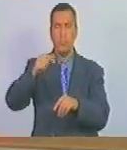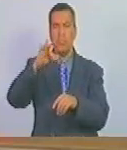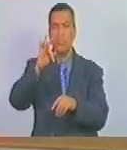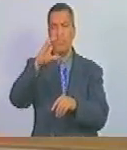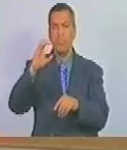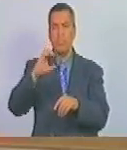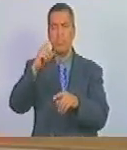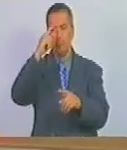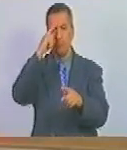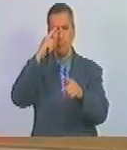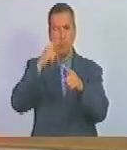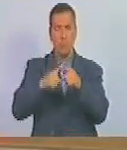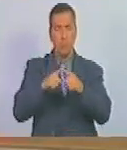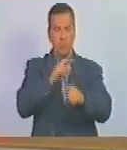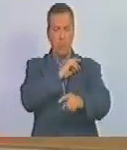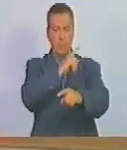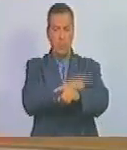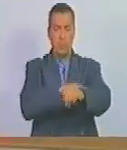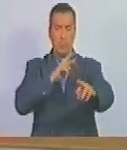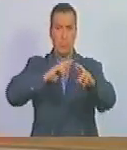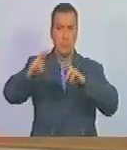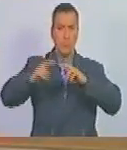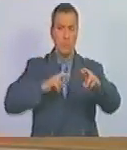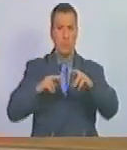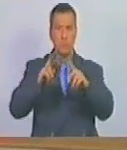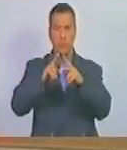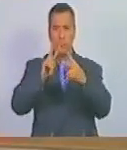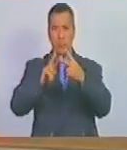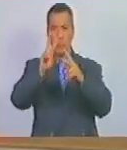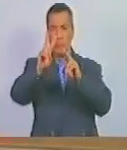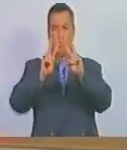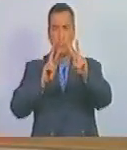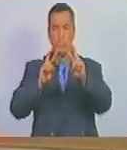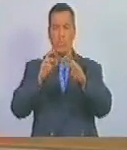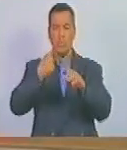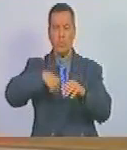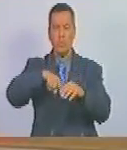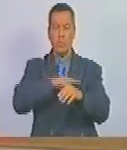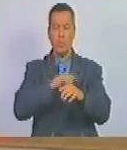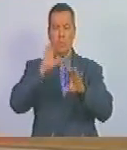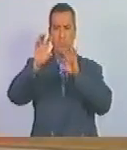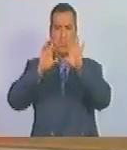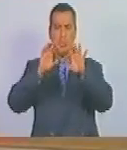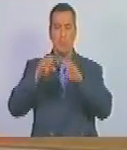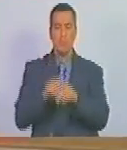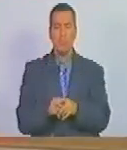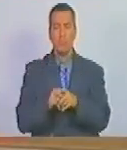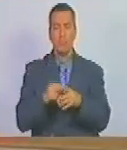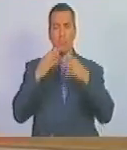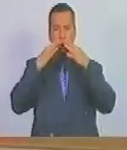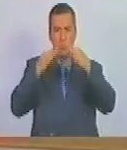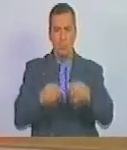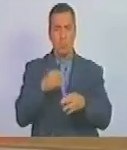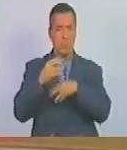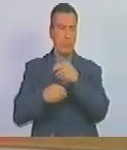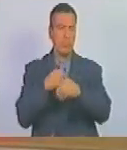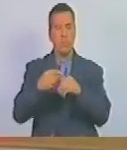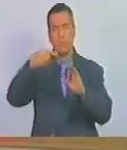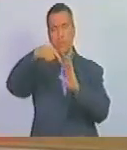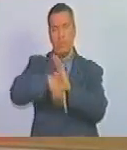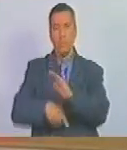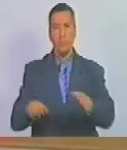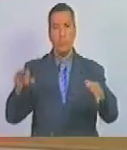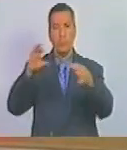con el objeto de fortalecer las relaciones bilaterales entre nuestras naciones ratificando así los profundos